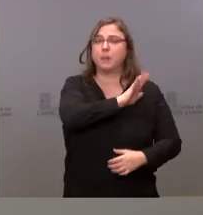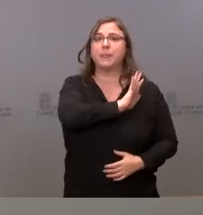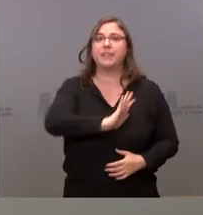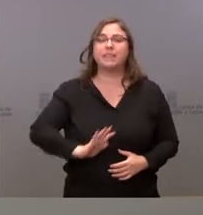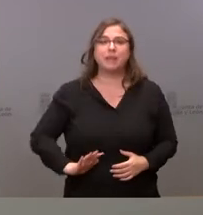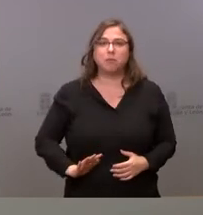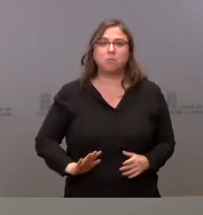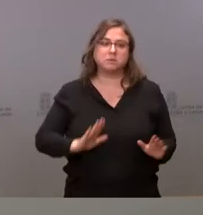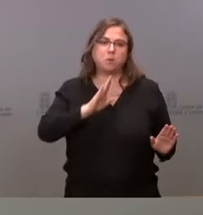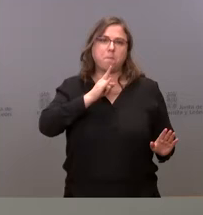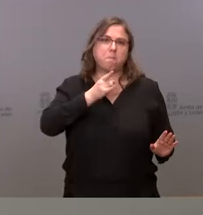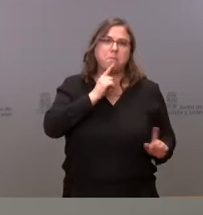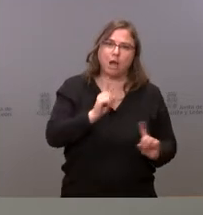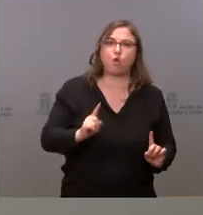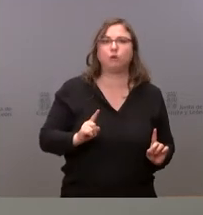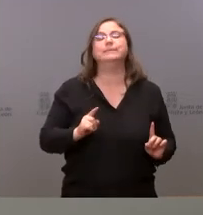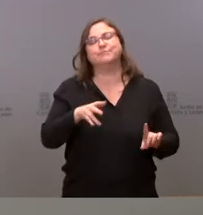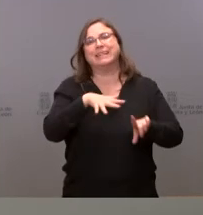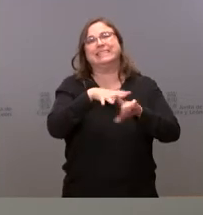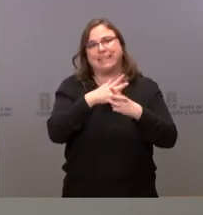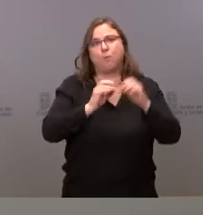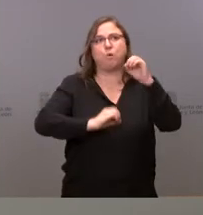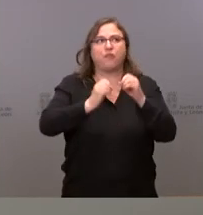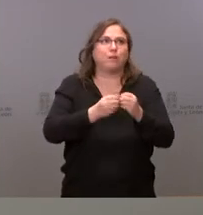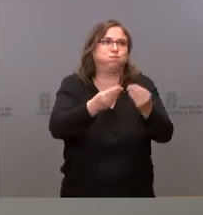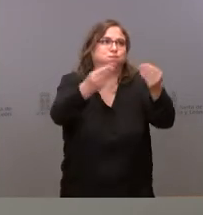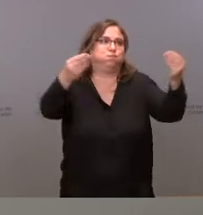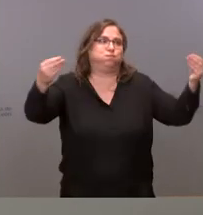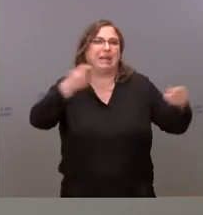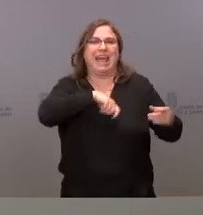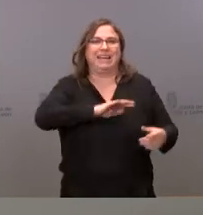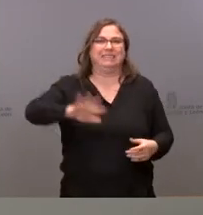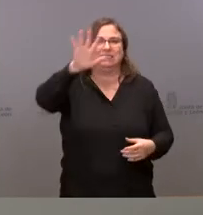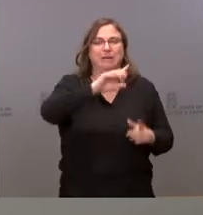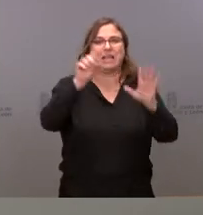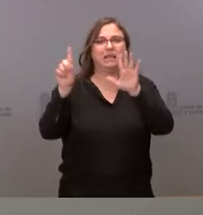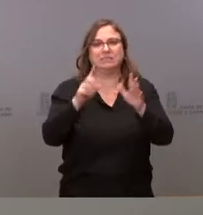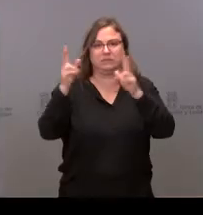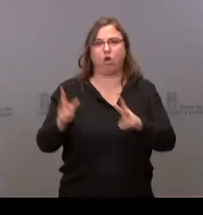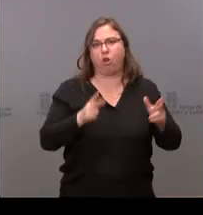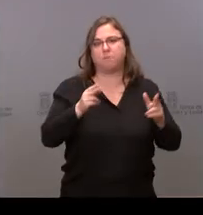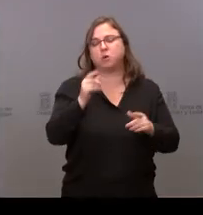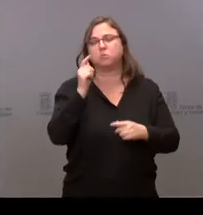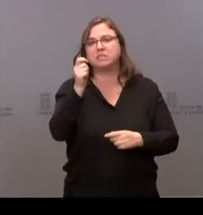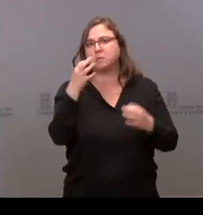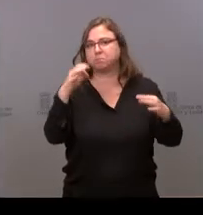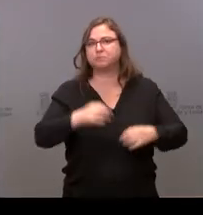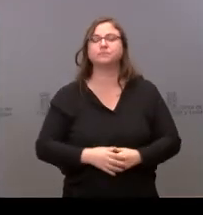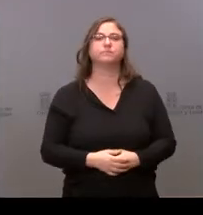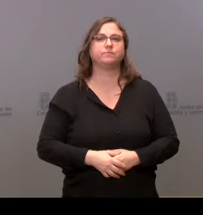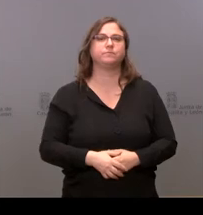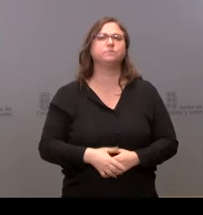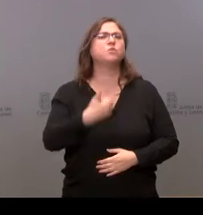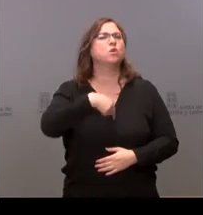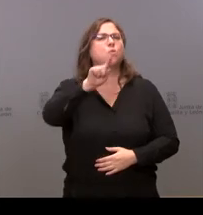se están comportando mal dentro de la gran incidencia que hay en esta sexta ola Sí, no sé si van a pedir en este